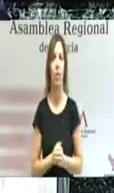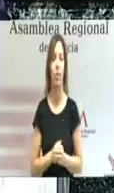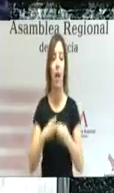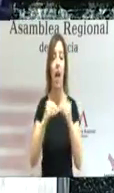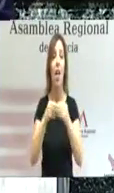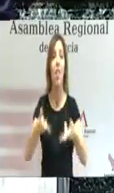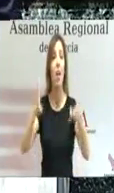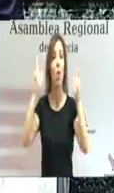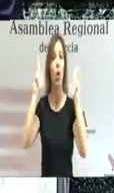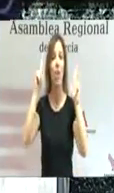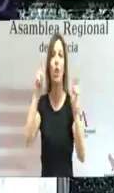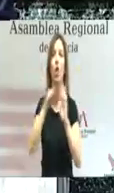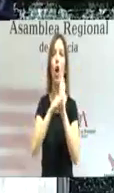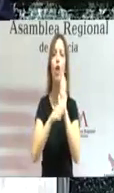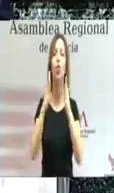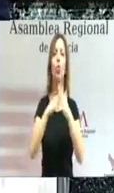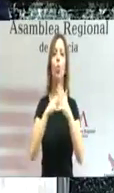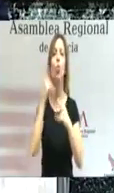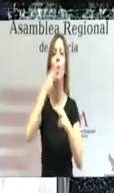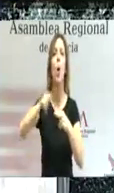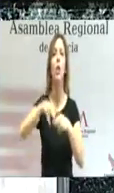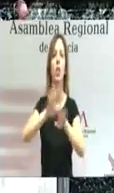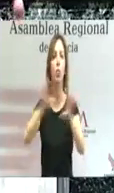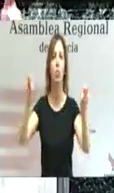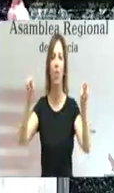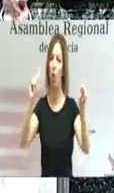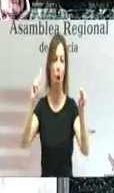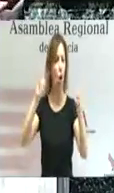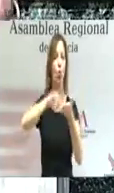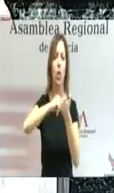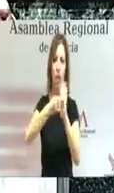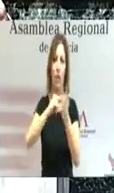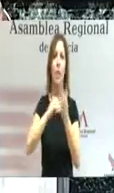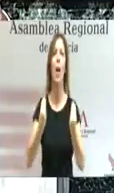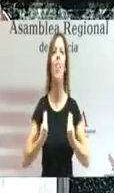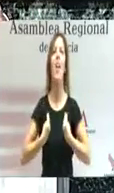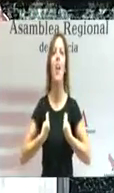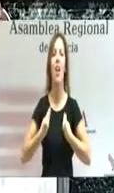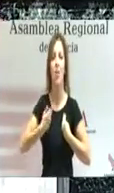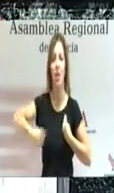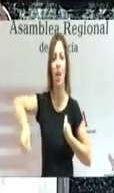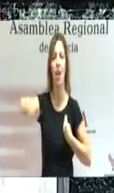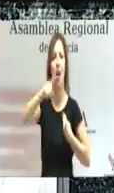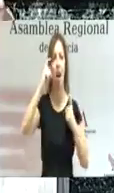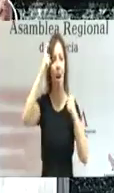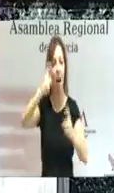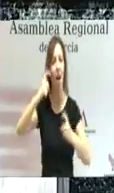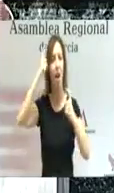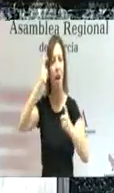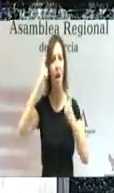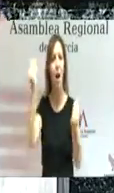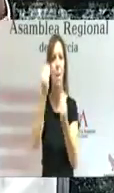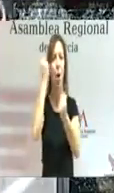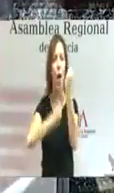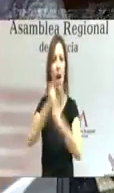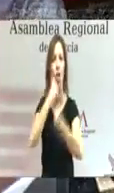ser considerada una estructura jurídica o un régimen político, sino un sistema de vida fundamentado en la constante mejora económica,